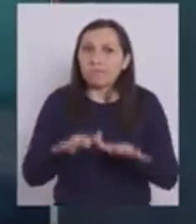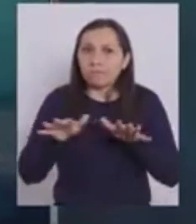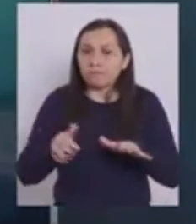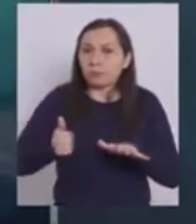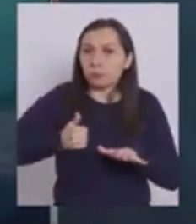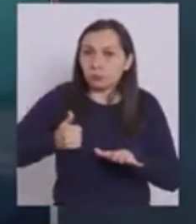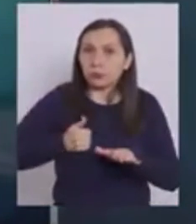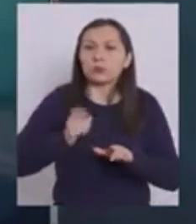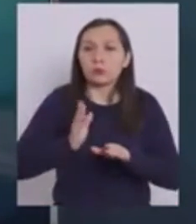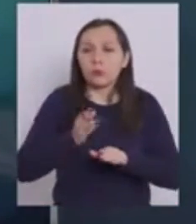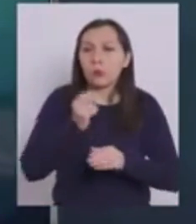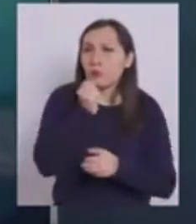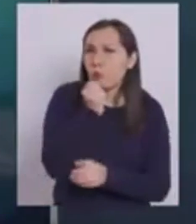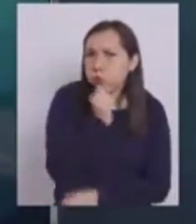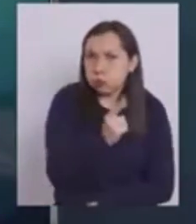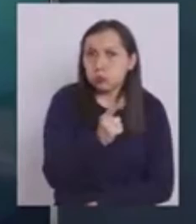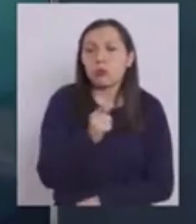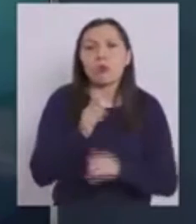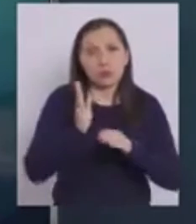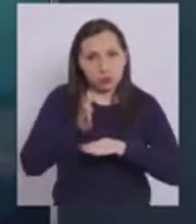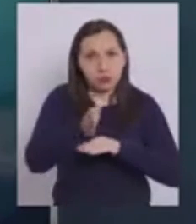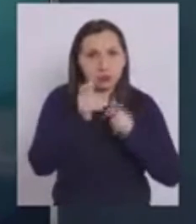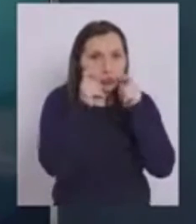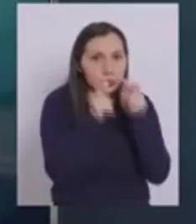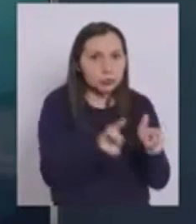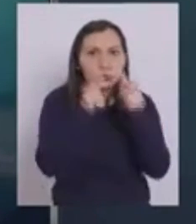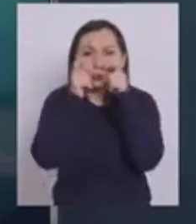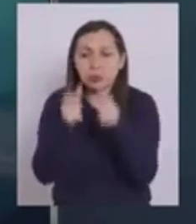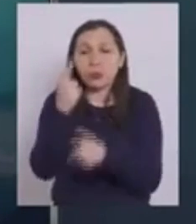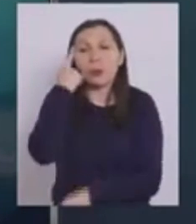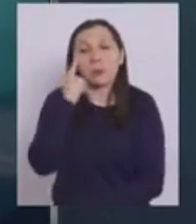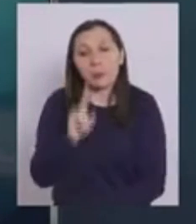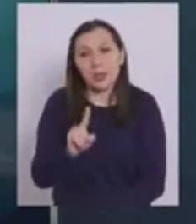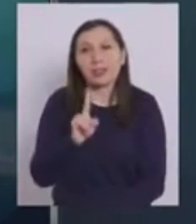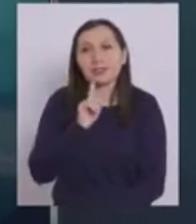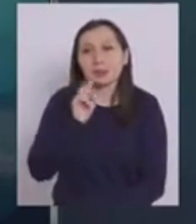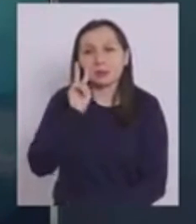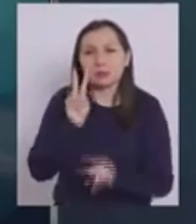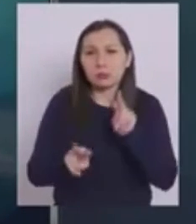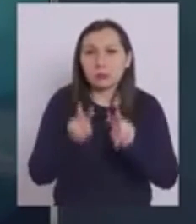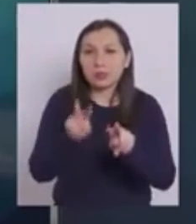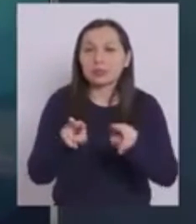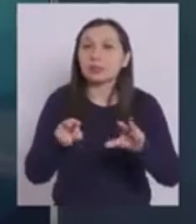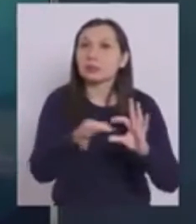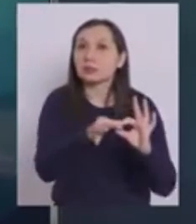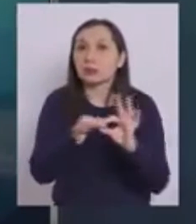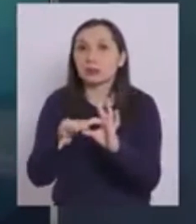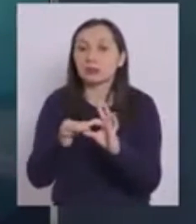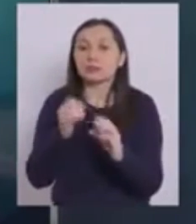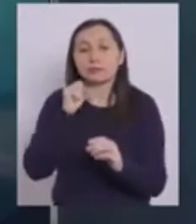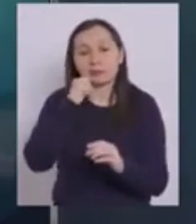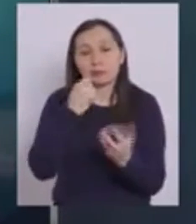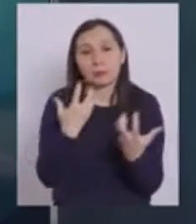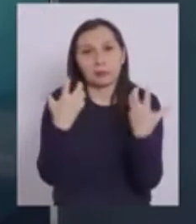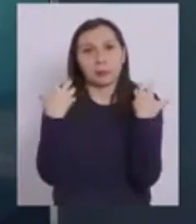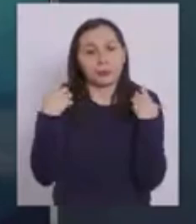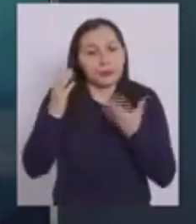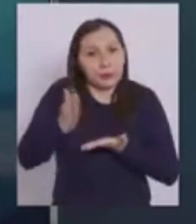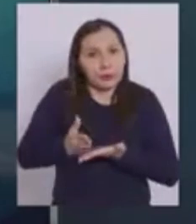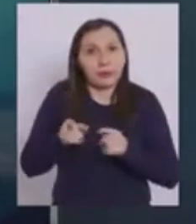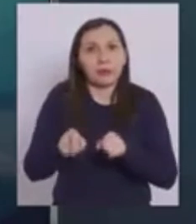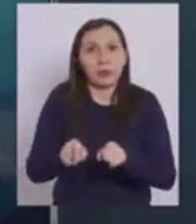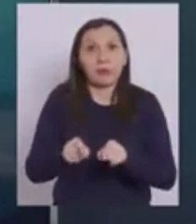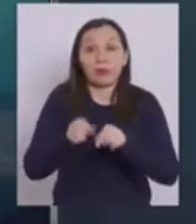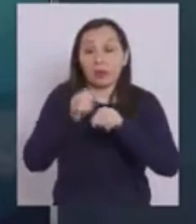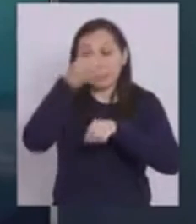actuando de esta manera Sigamos denunciando Vamos a seguir fiscalizando Pero tenemos que seguir mirando esto Con la responsabilidad que